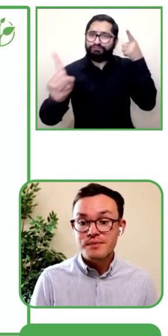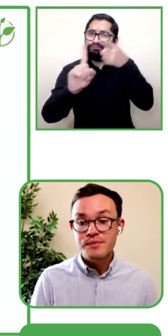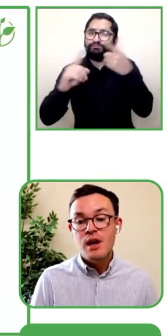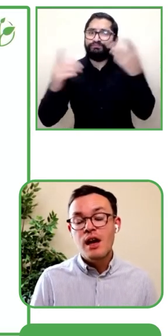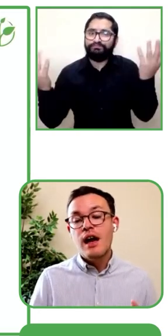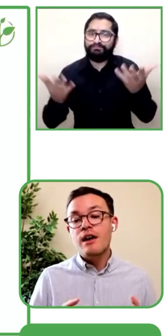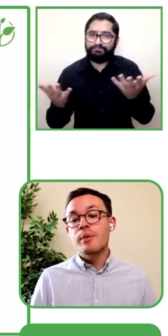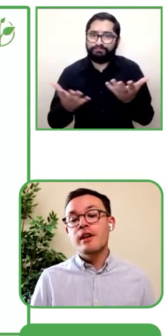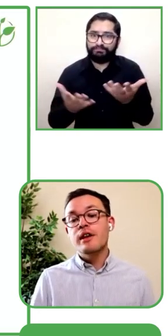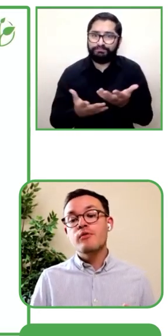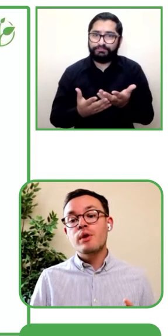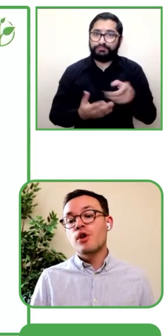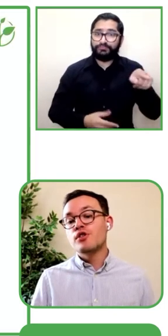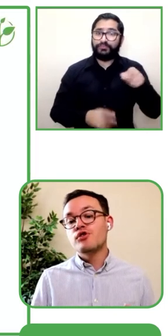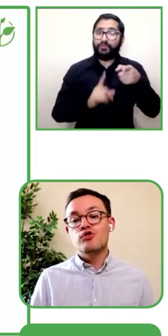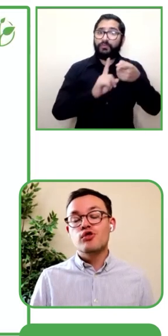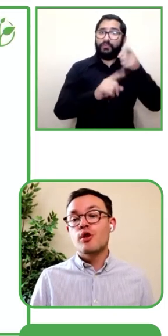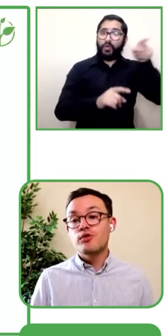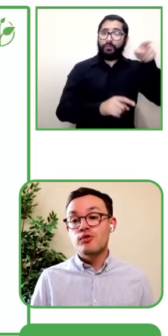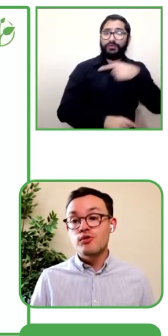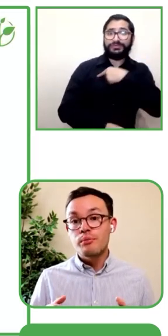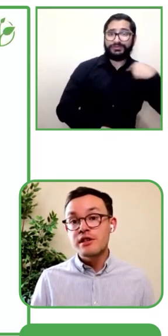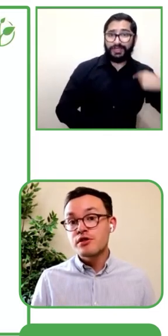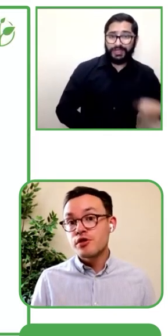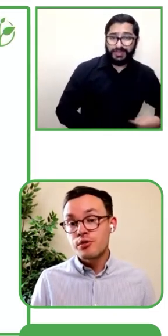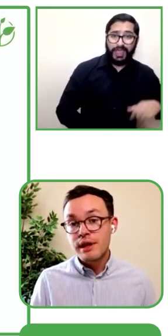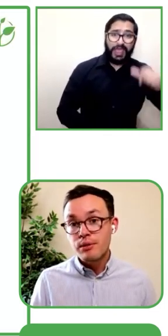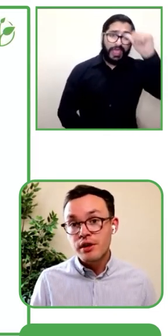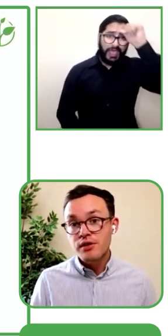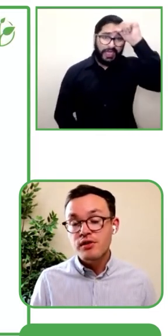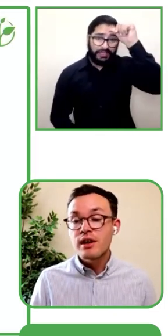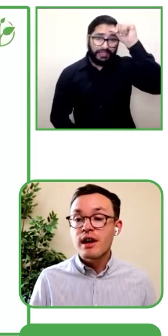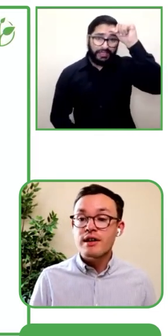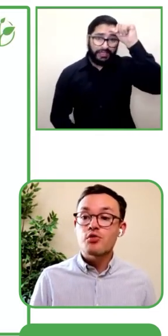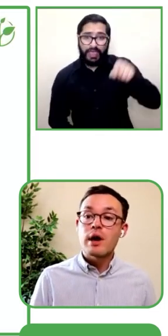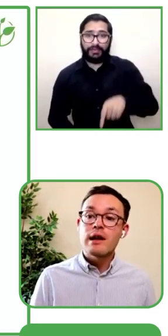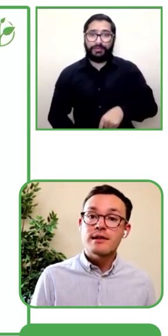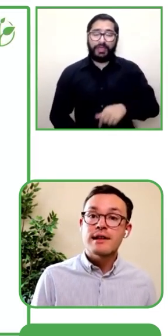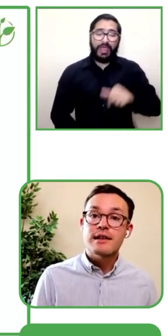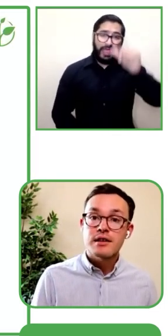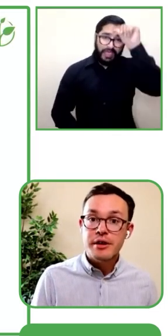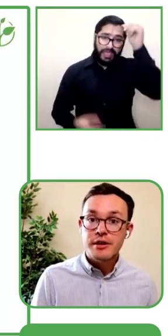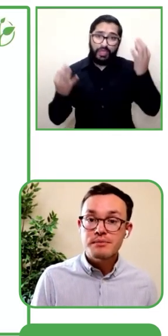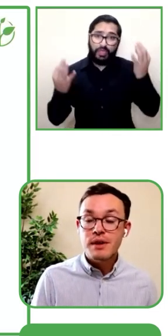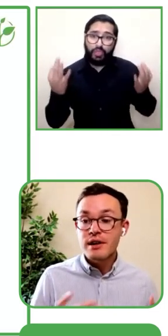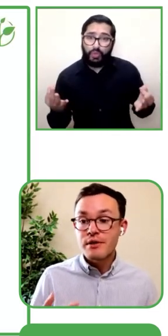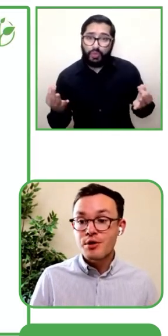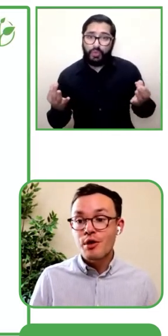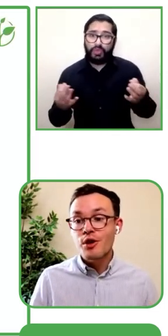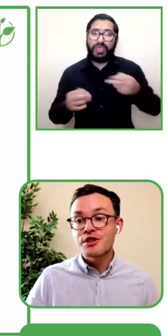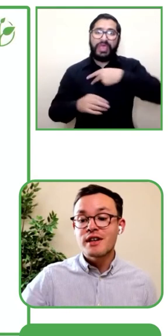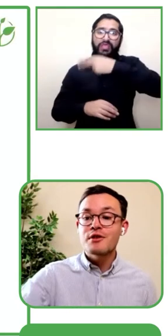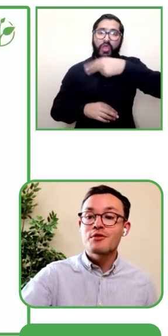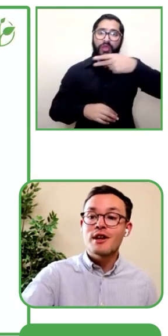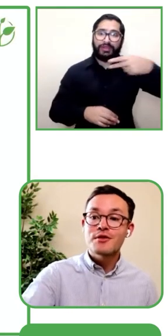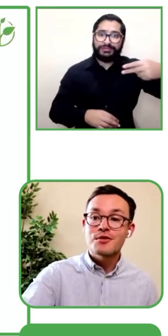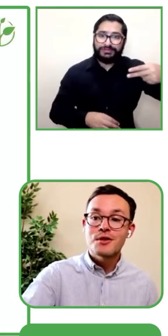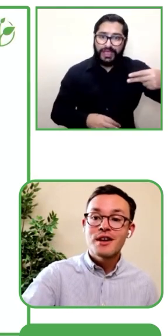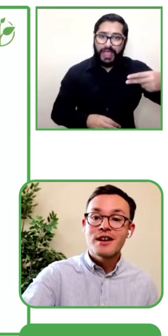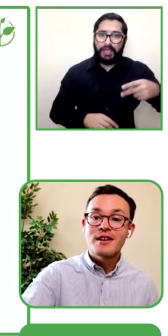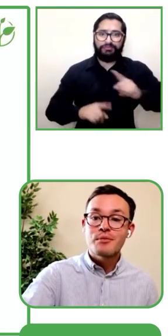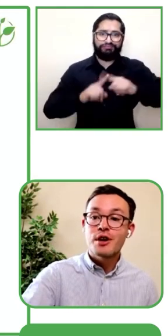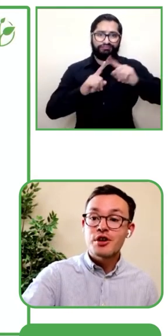de semanas e Indonesia en un par de meses y de aquí queremos crecer a los mercados europeos y Latinoamérica